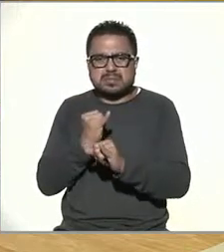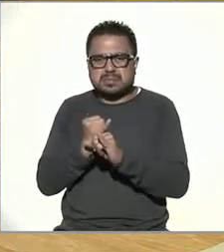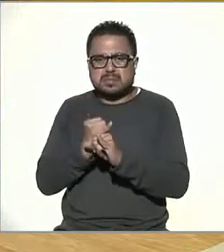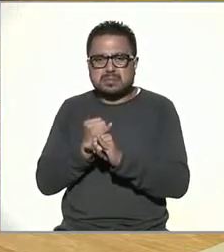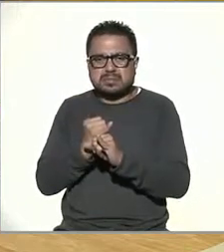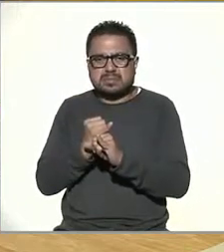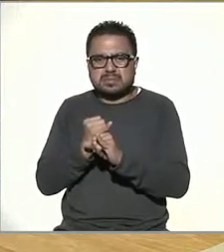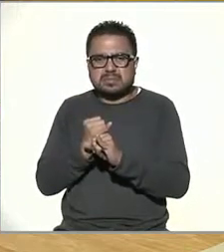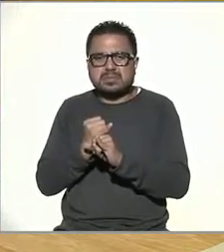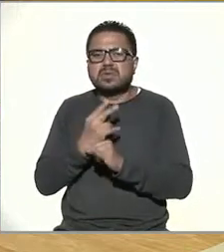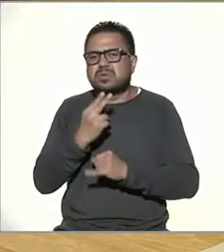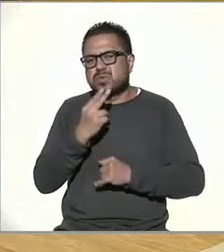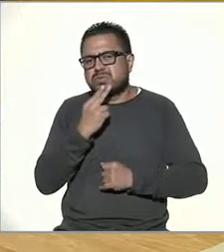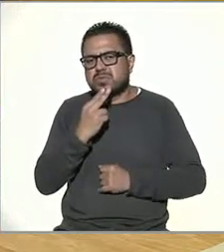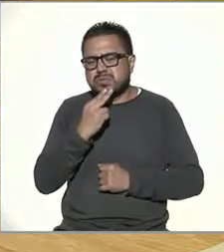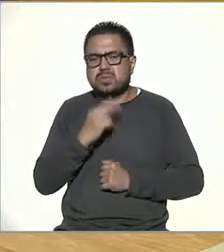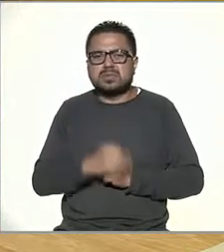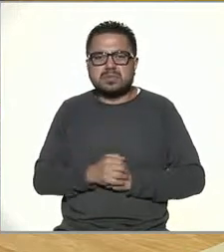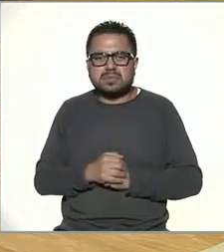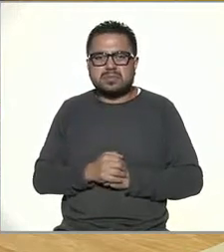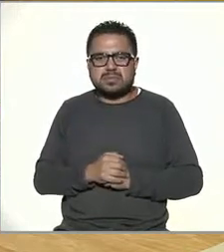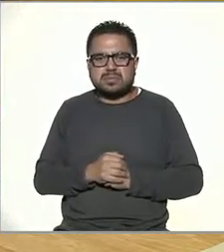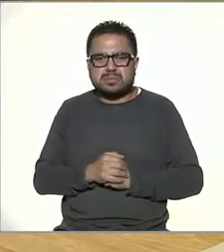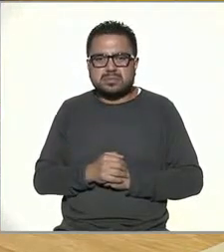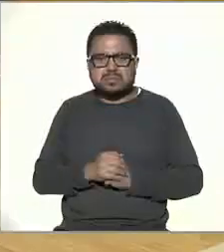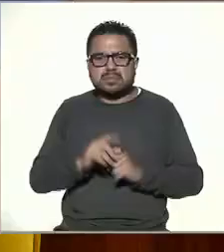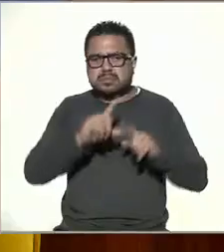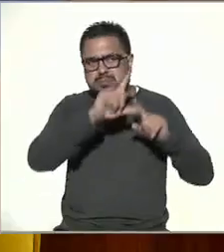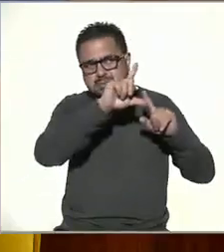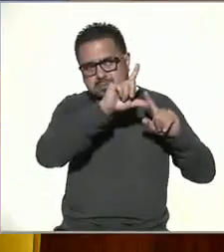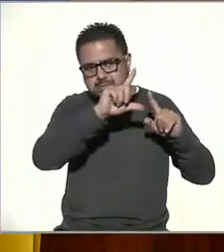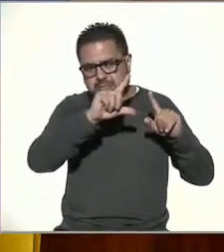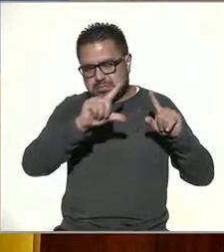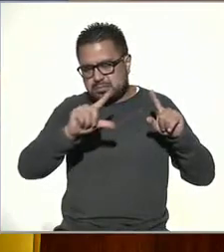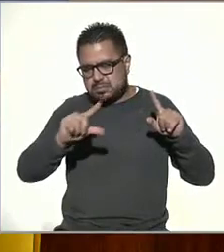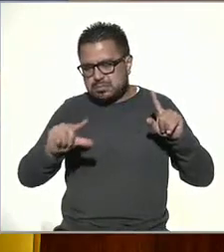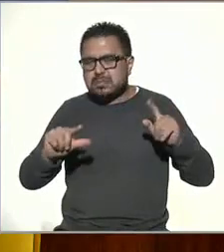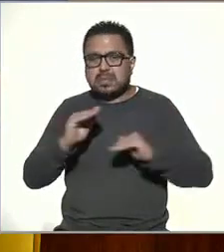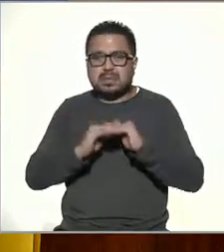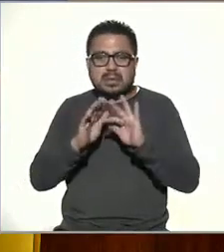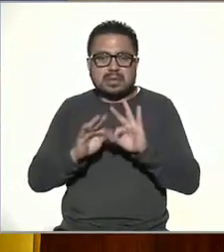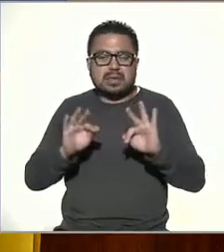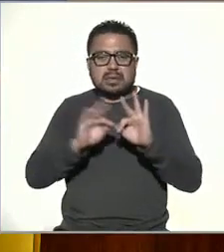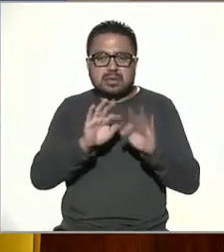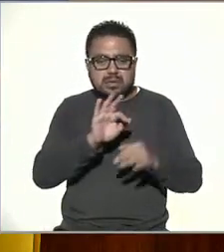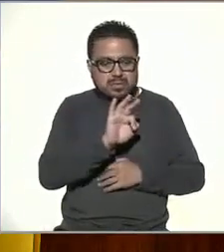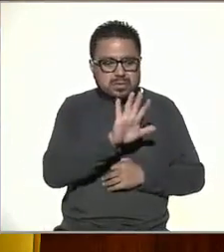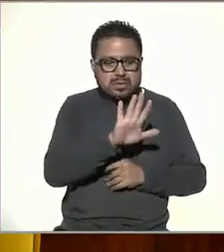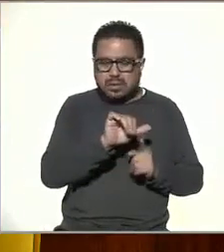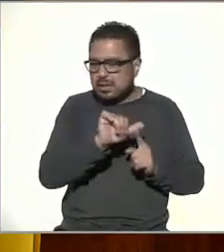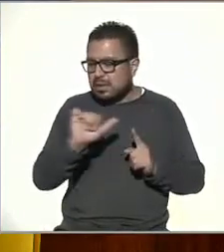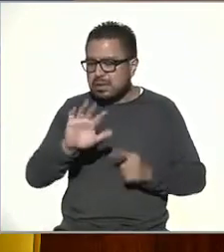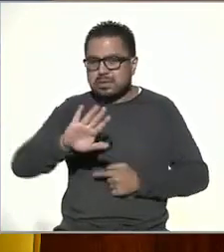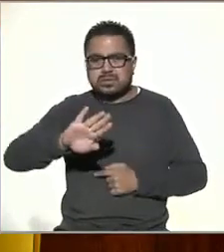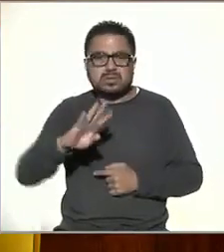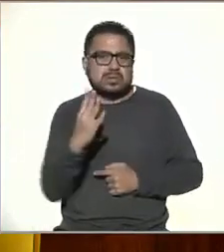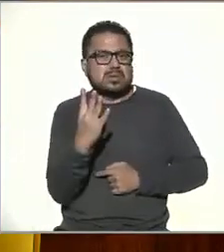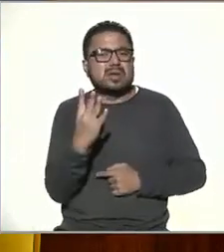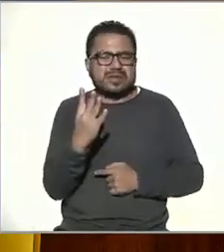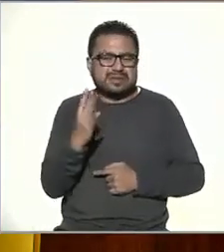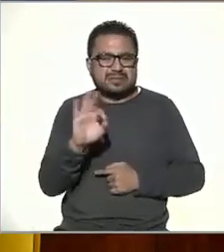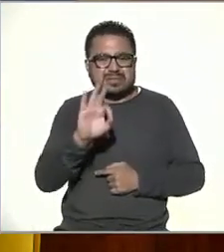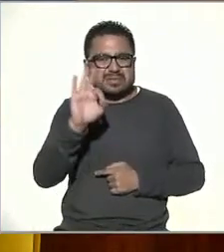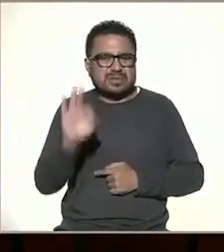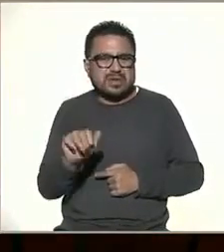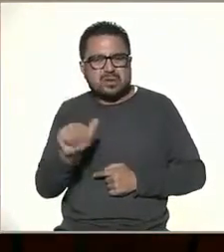usuario de internet y va bajando de manera importante de 45 a 54 digamos el